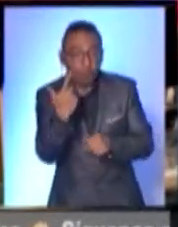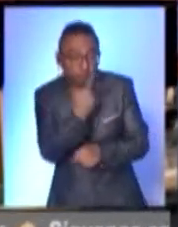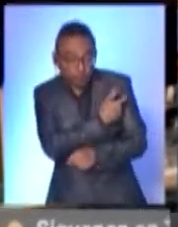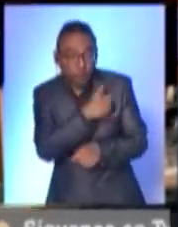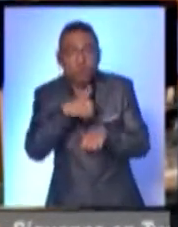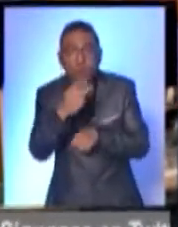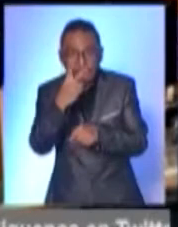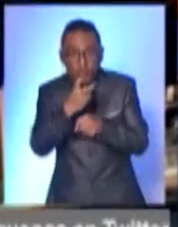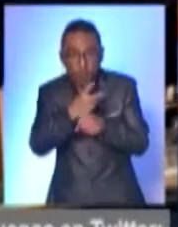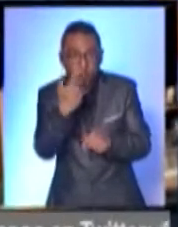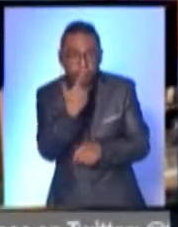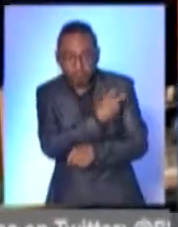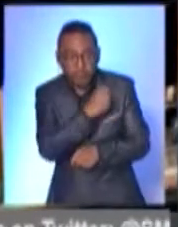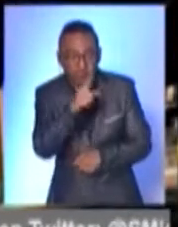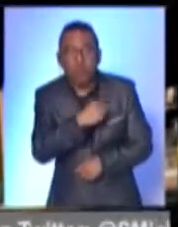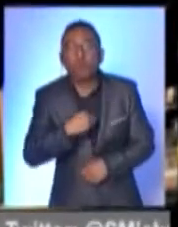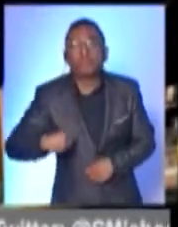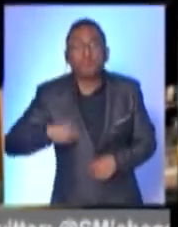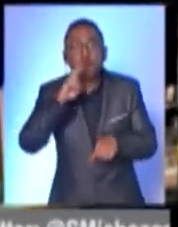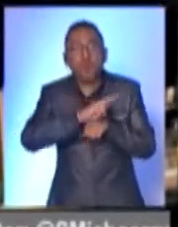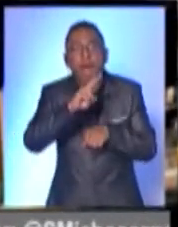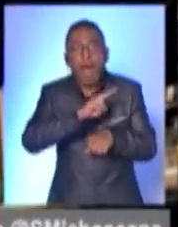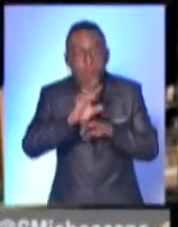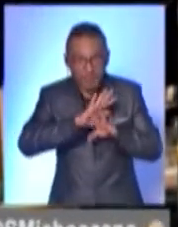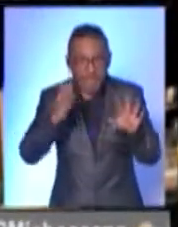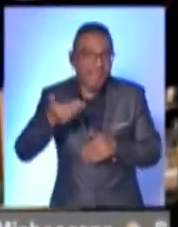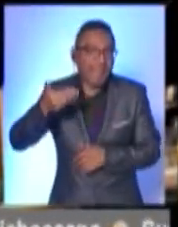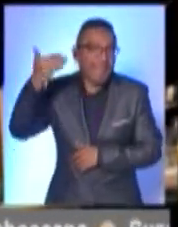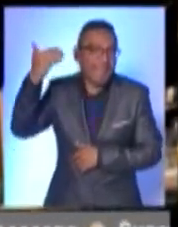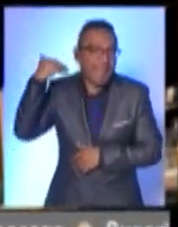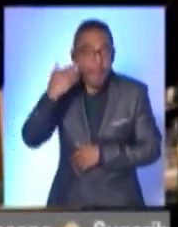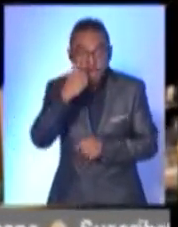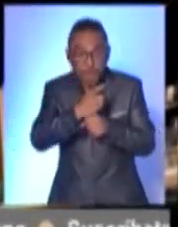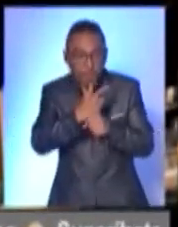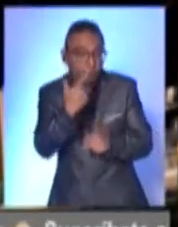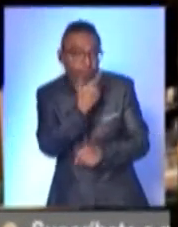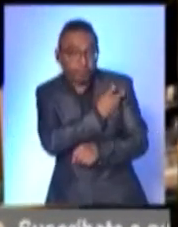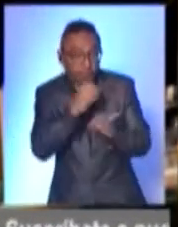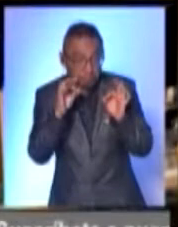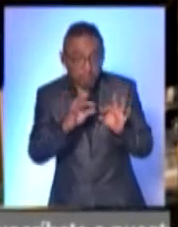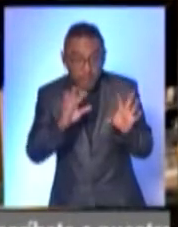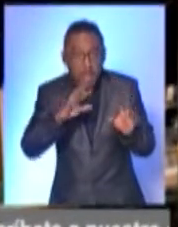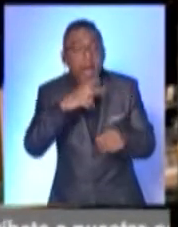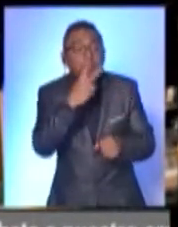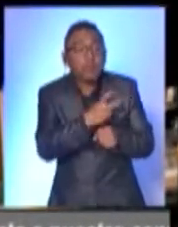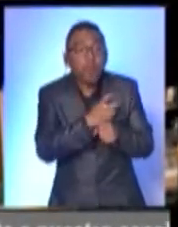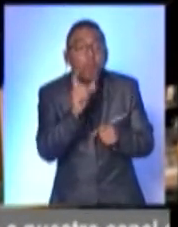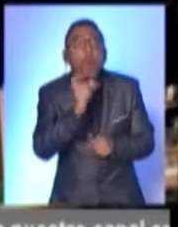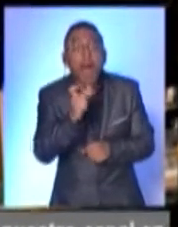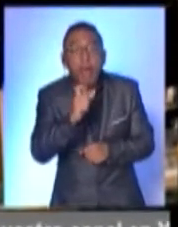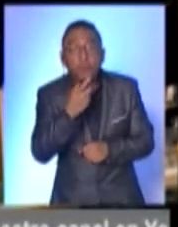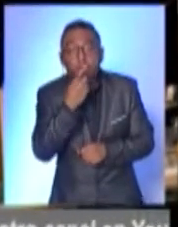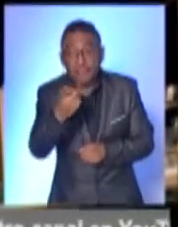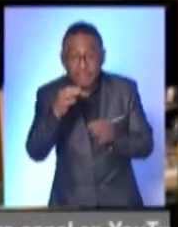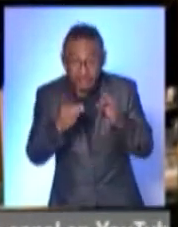adultos mayores del municipio de Uruapan, donde ya se aplicó la primera dosis en días pasados, nos informaba que de manera extraoficial, y